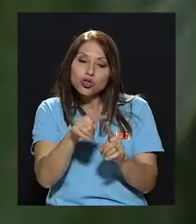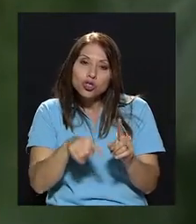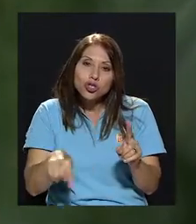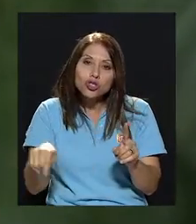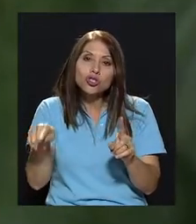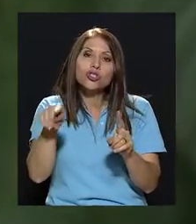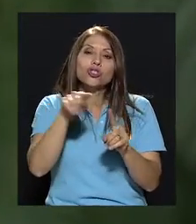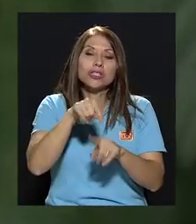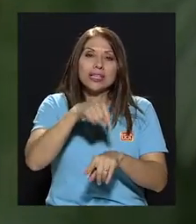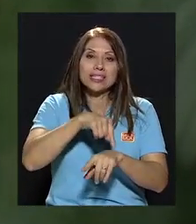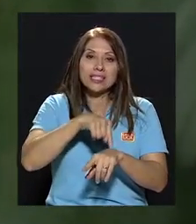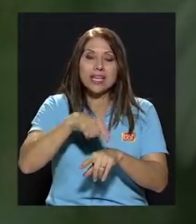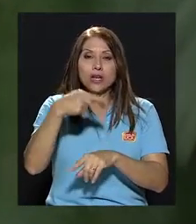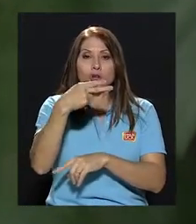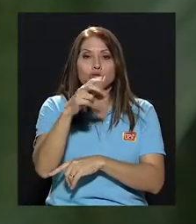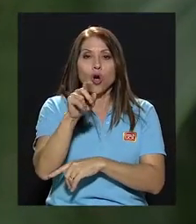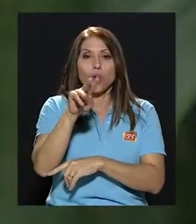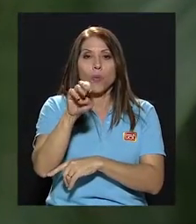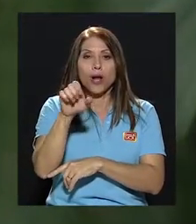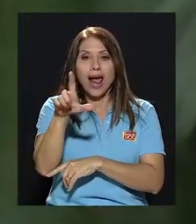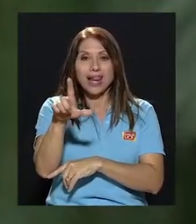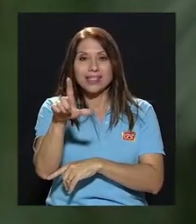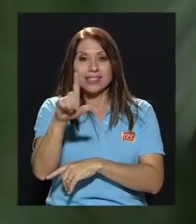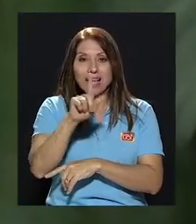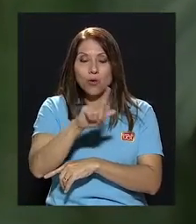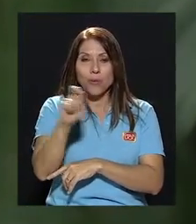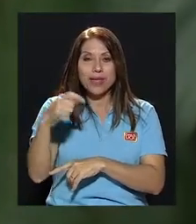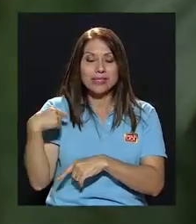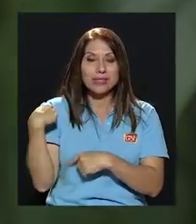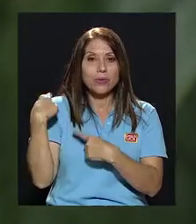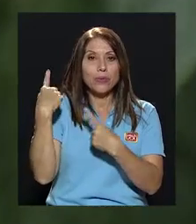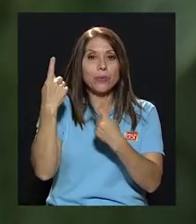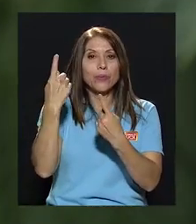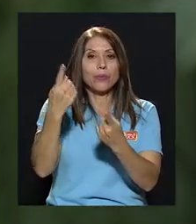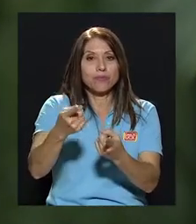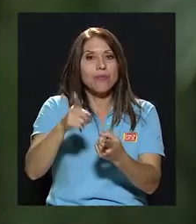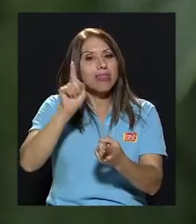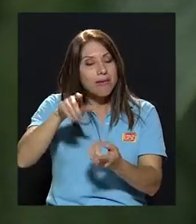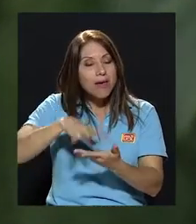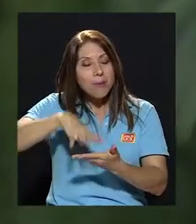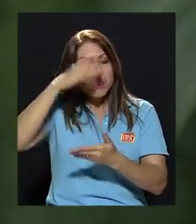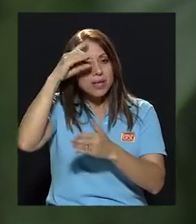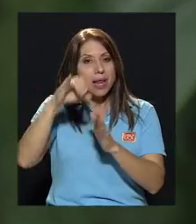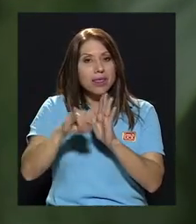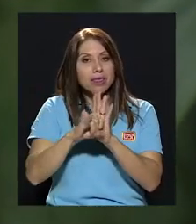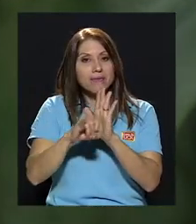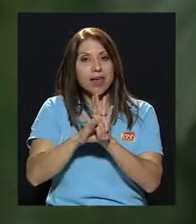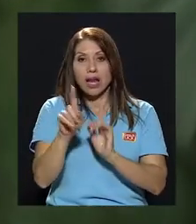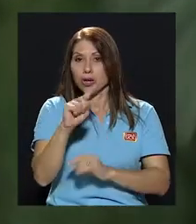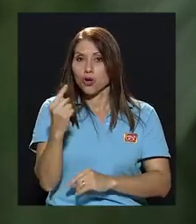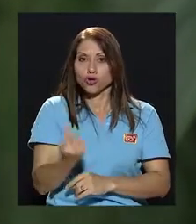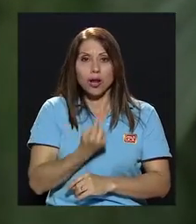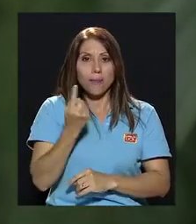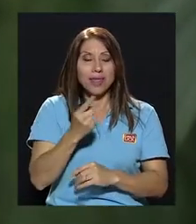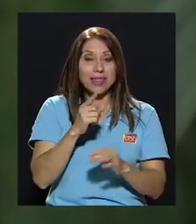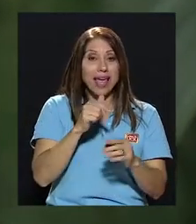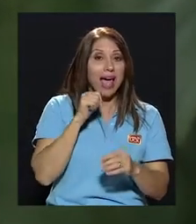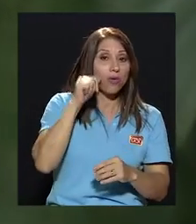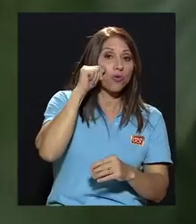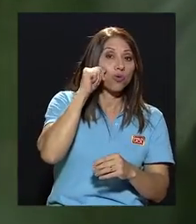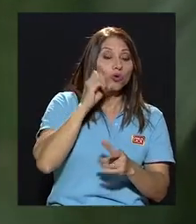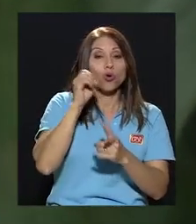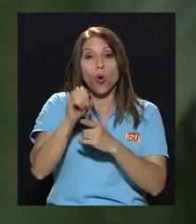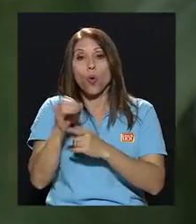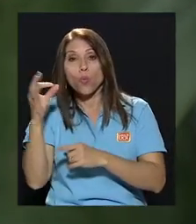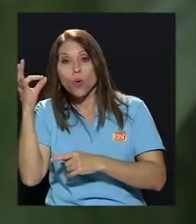que tenemos incluso hormonales dentro de un mes, durante todo un mes. No solamente los adultos o las